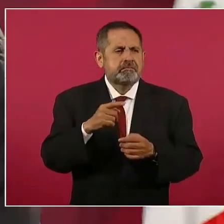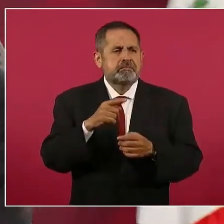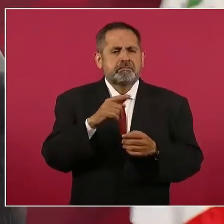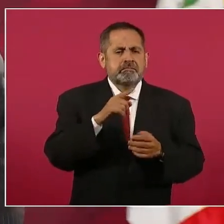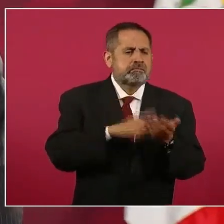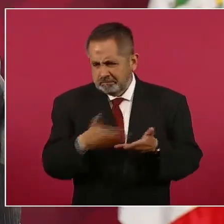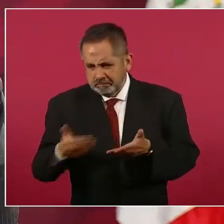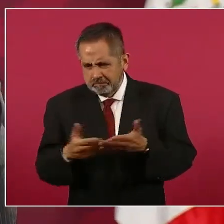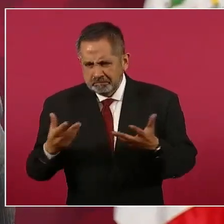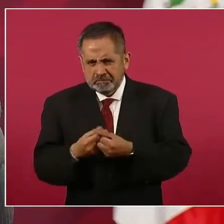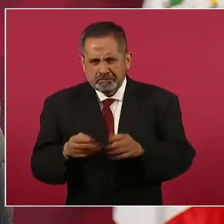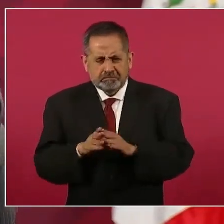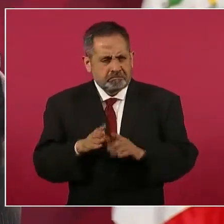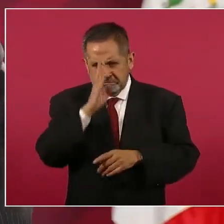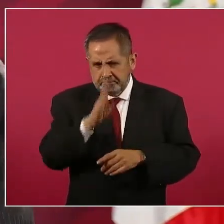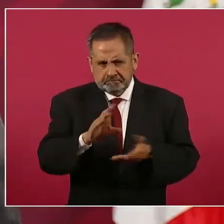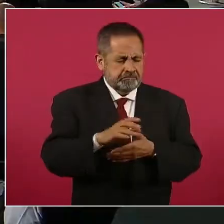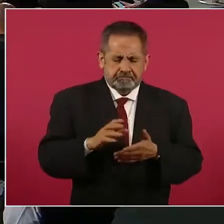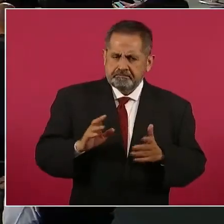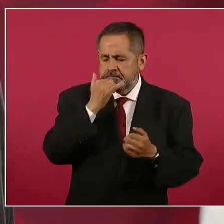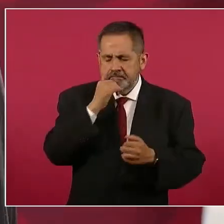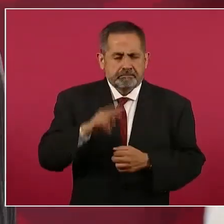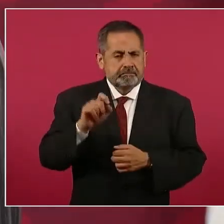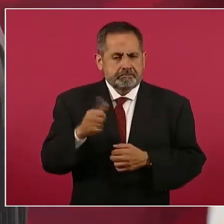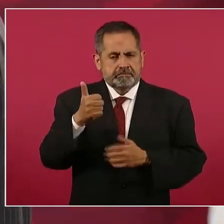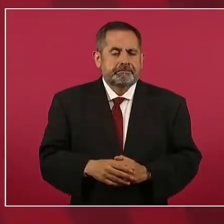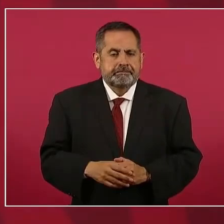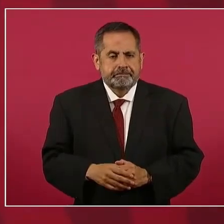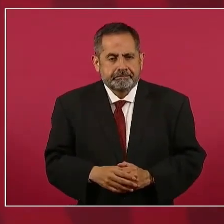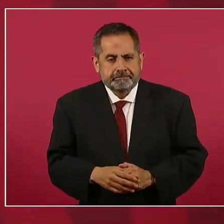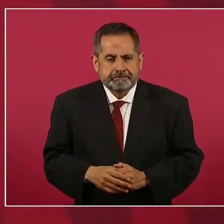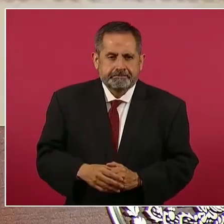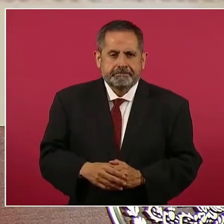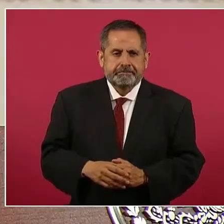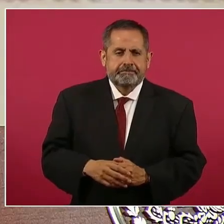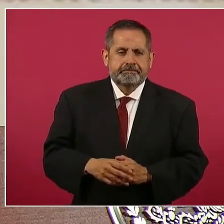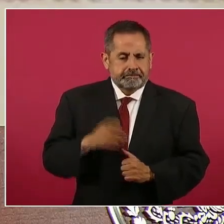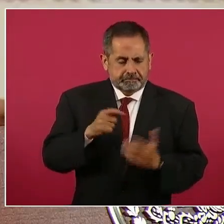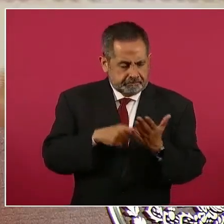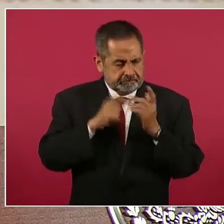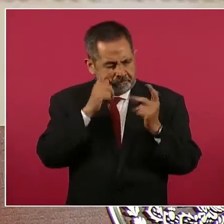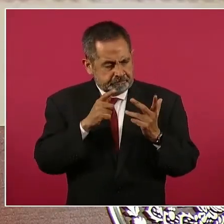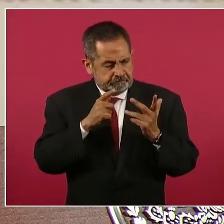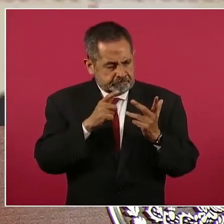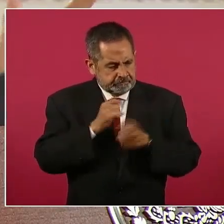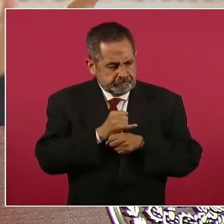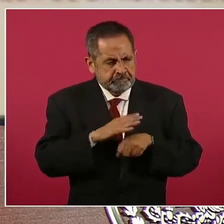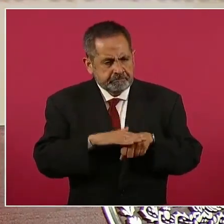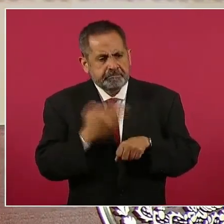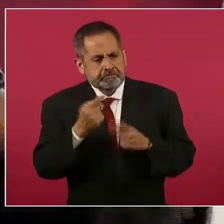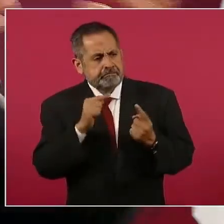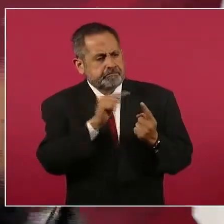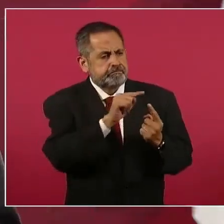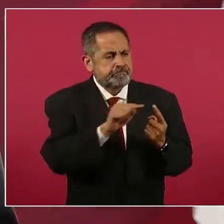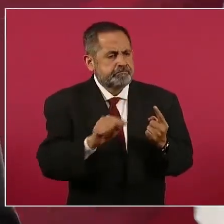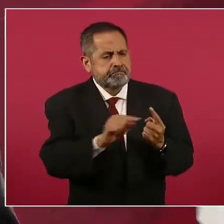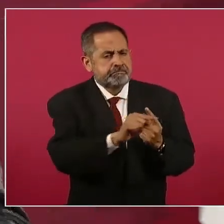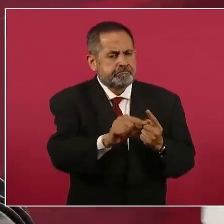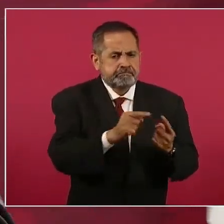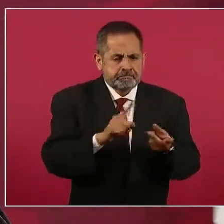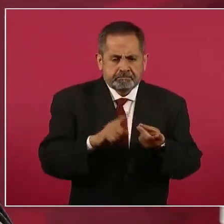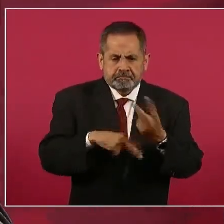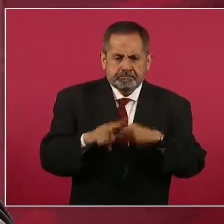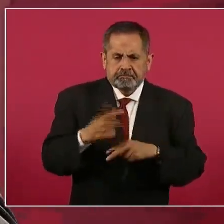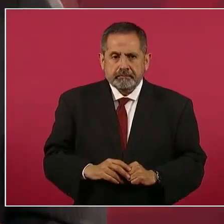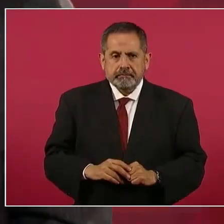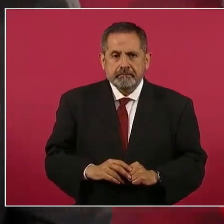a la fecha, de manera directa. Y eso requirió de una investigación sobre el